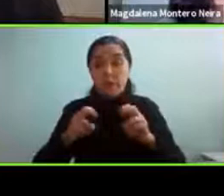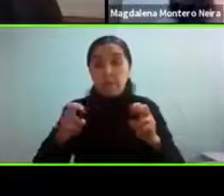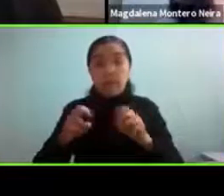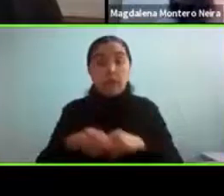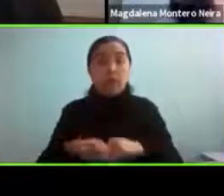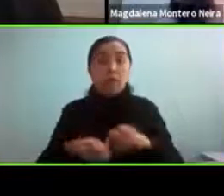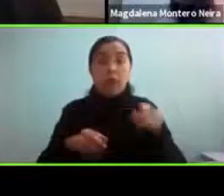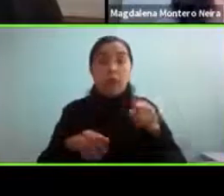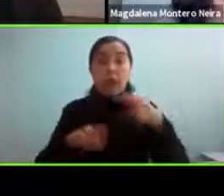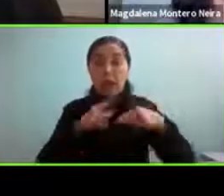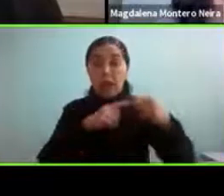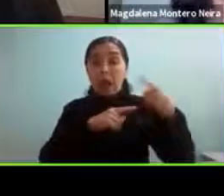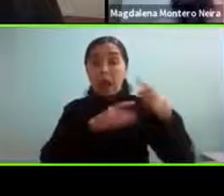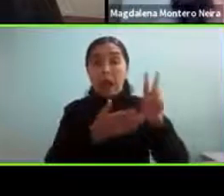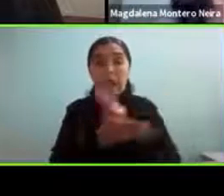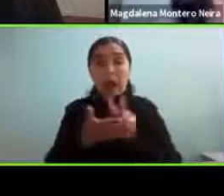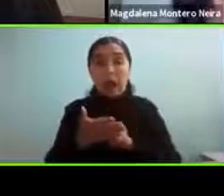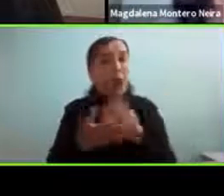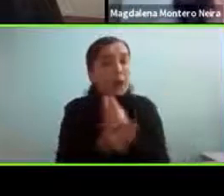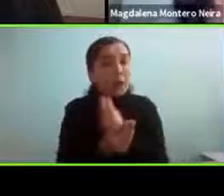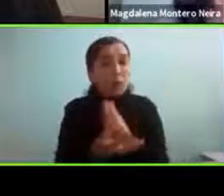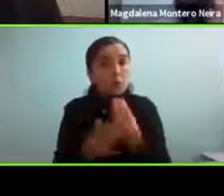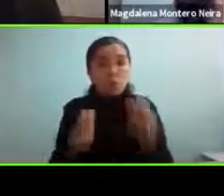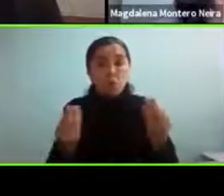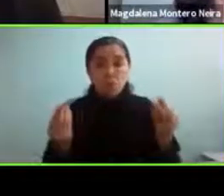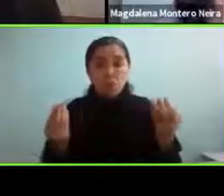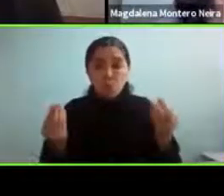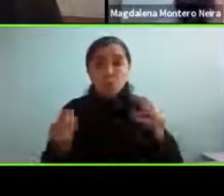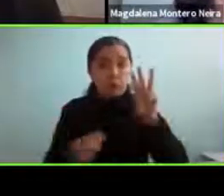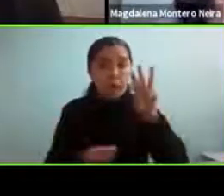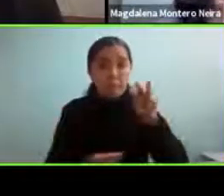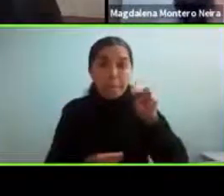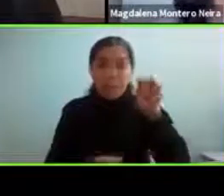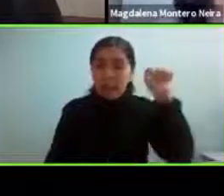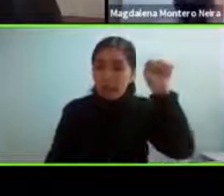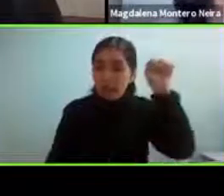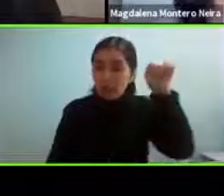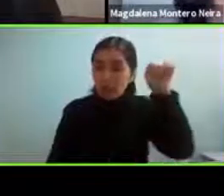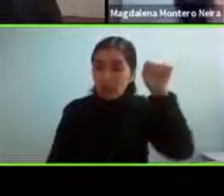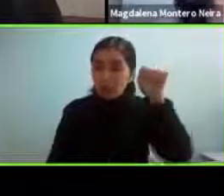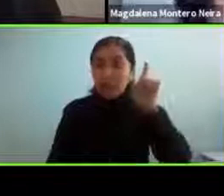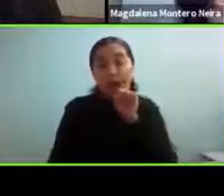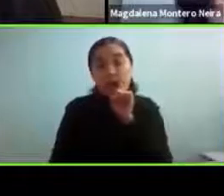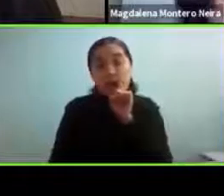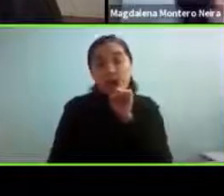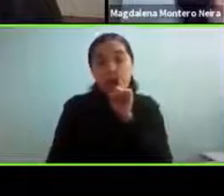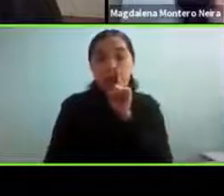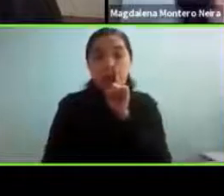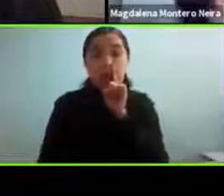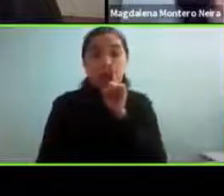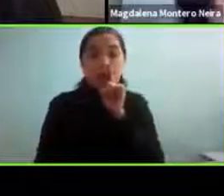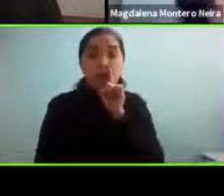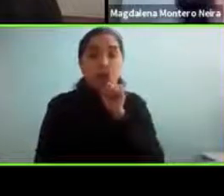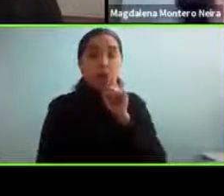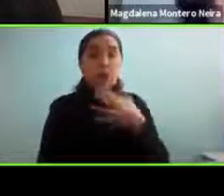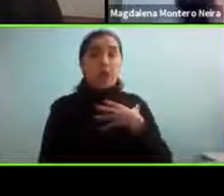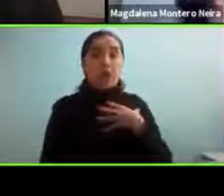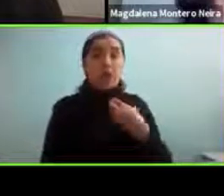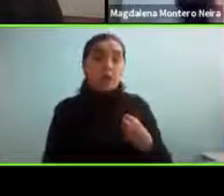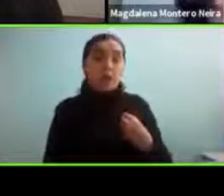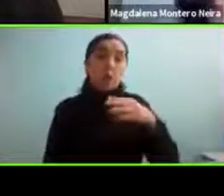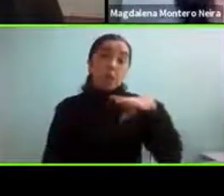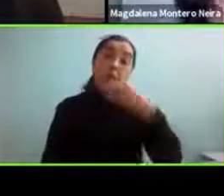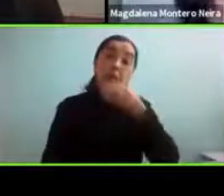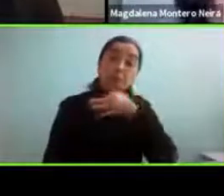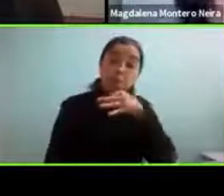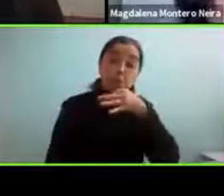porque hay muchas madres en el espectro autista o madres autistas que tienen hijos y que hablan de su experiencia y hay